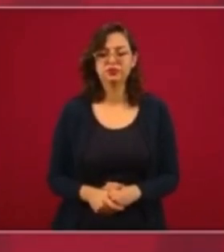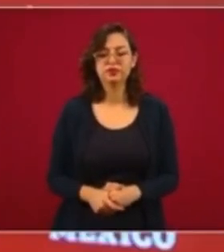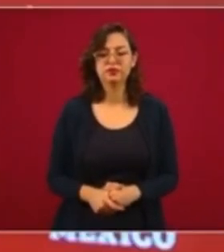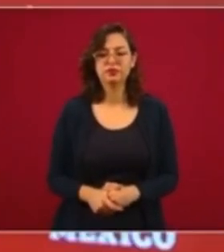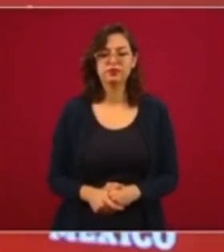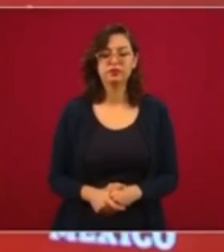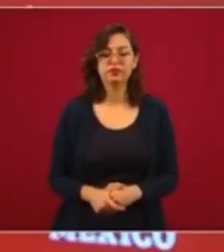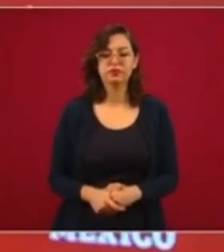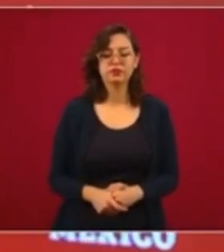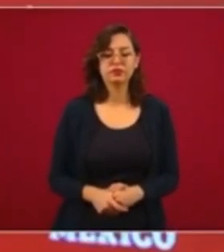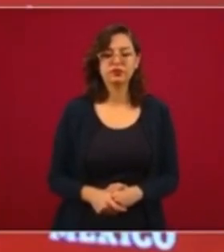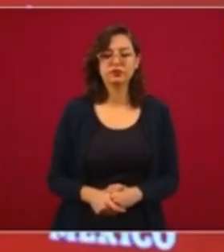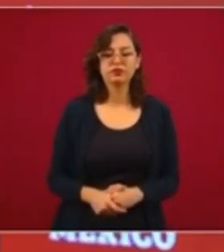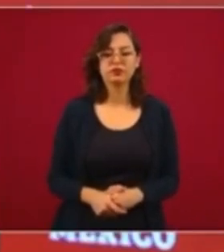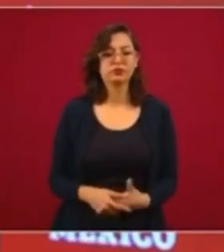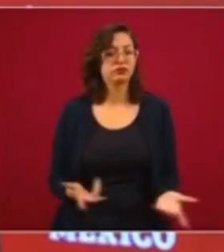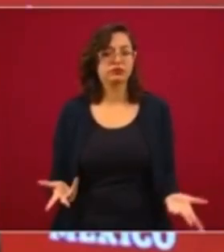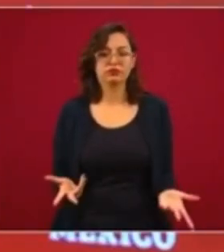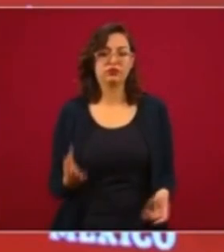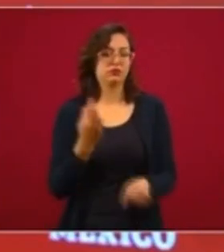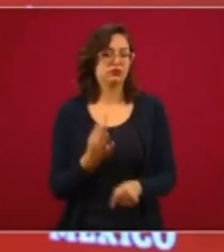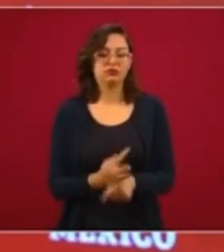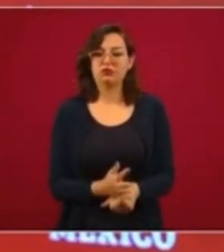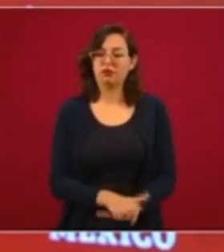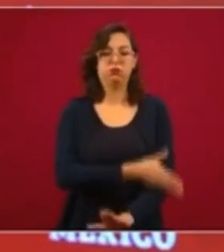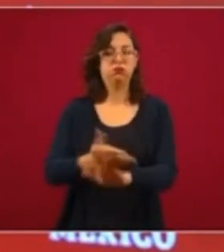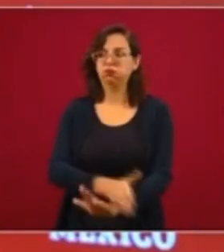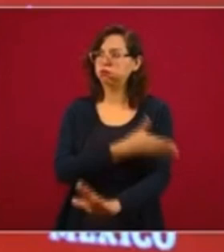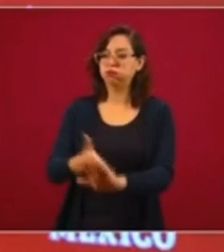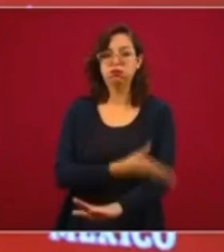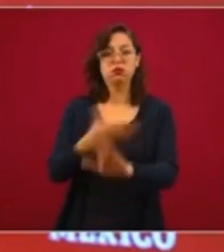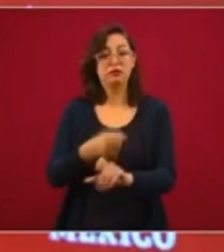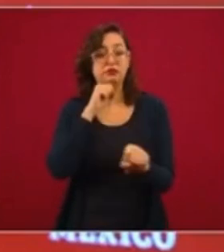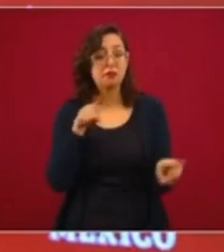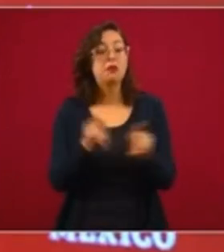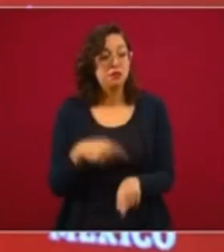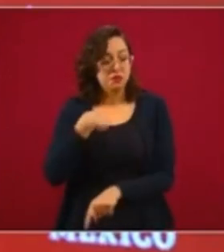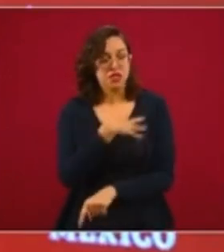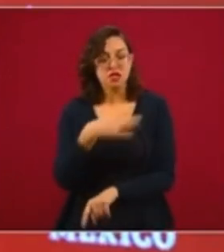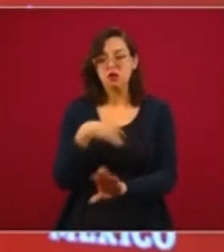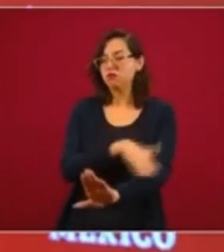porque pues la han emprendido contra ella desde luego contra mi hijo